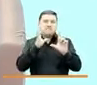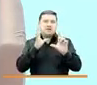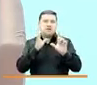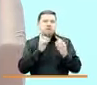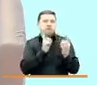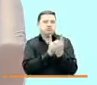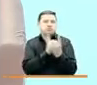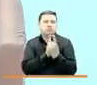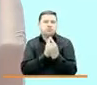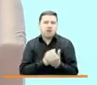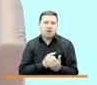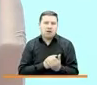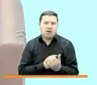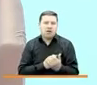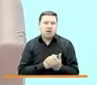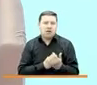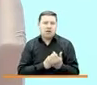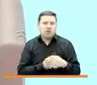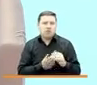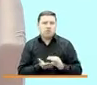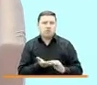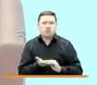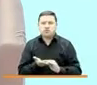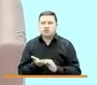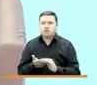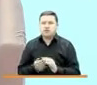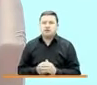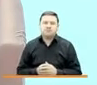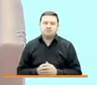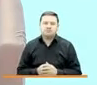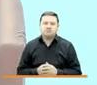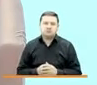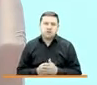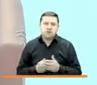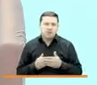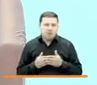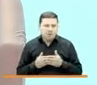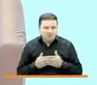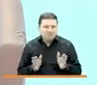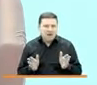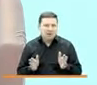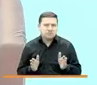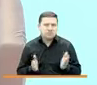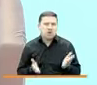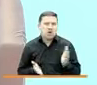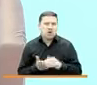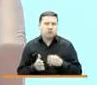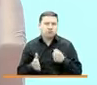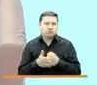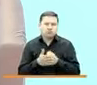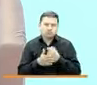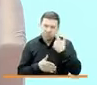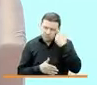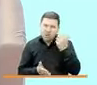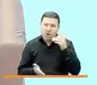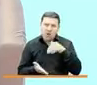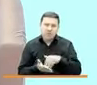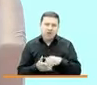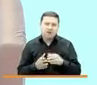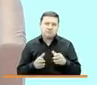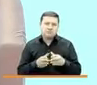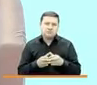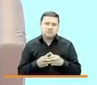una vía de solución que nos abre nuevos retos, nuevas formas, nuevas